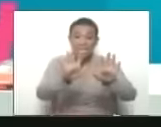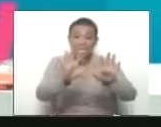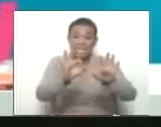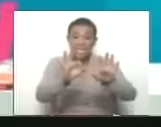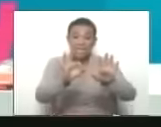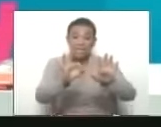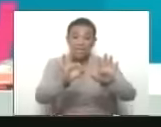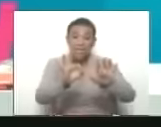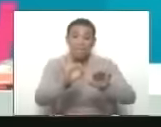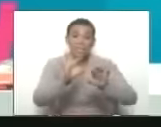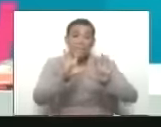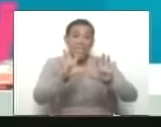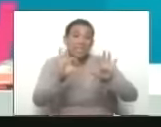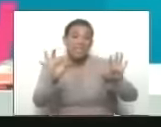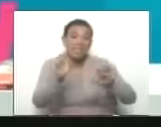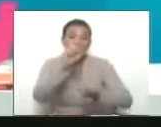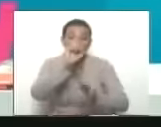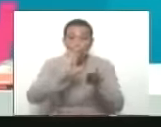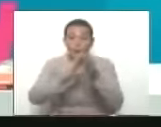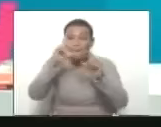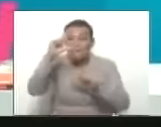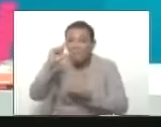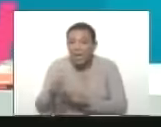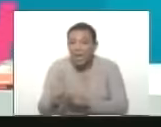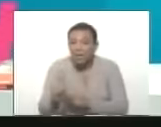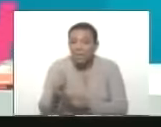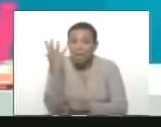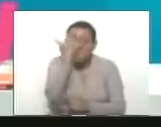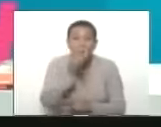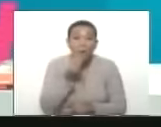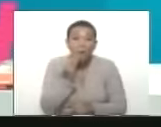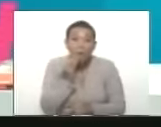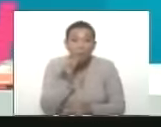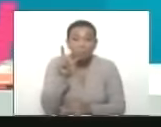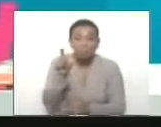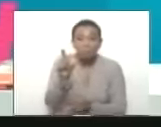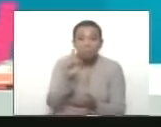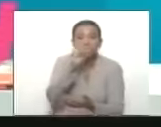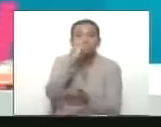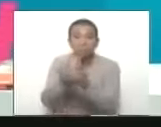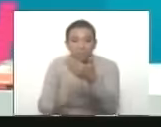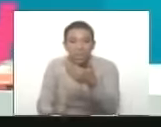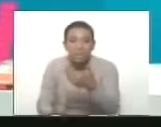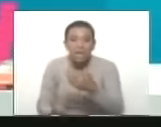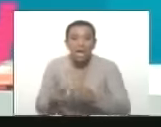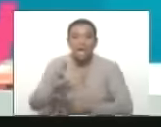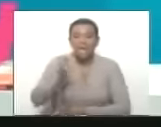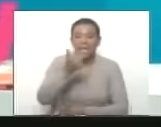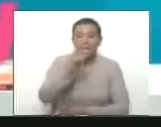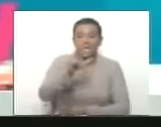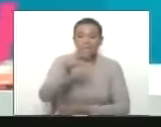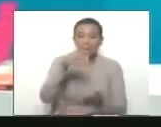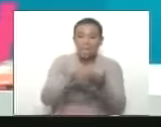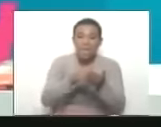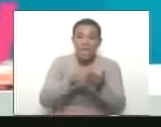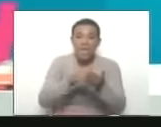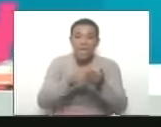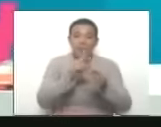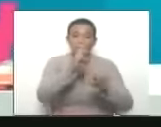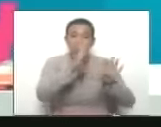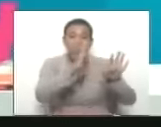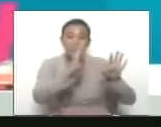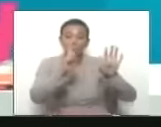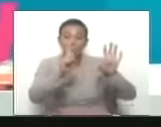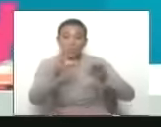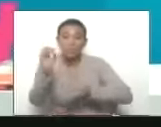de menos de 18 años, o las mujeres más jóvenes, se han inscrito 13.960 mujeres ya,